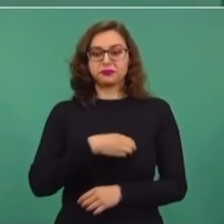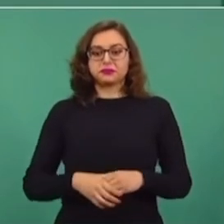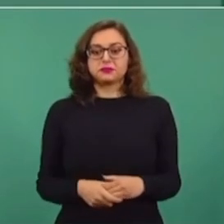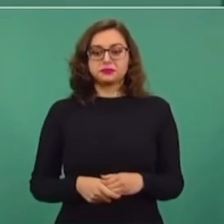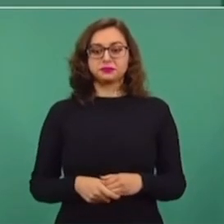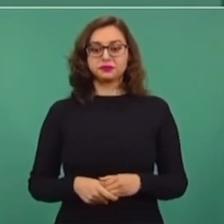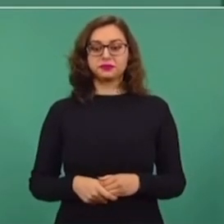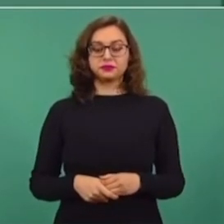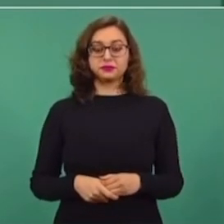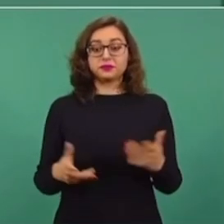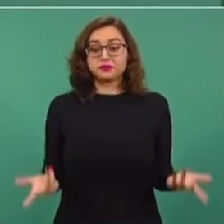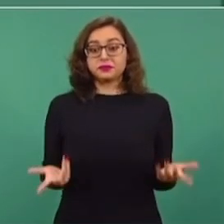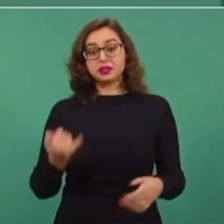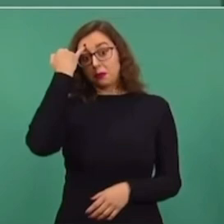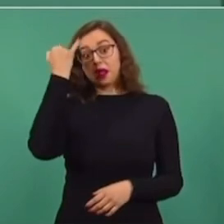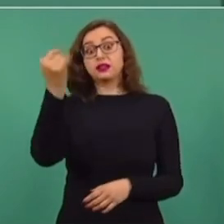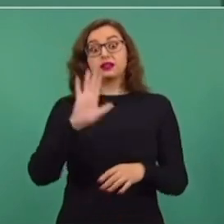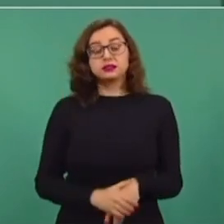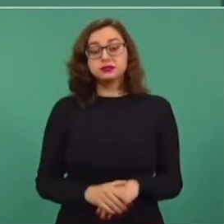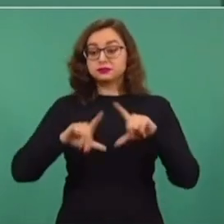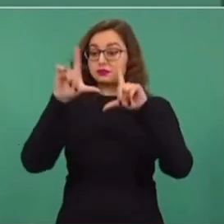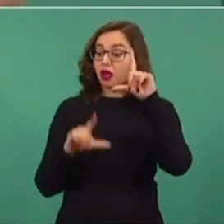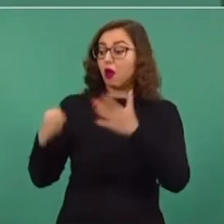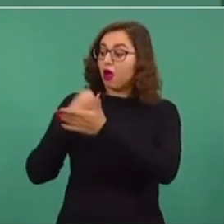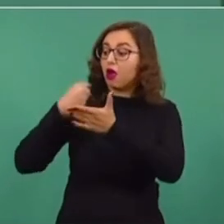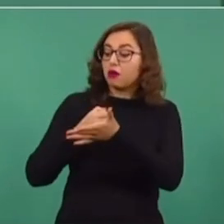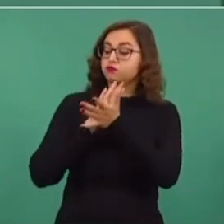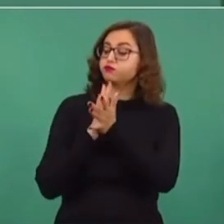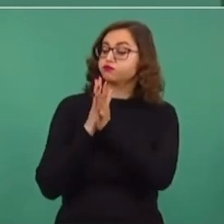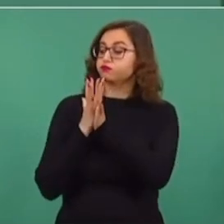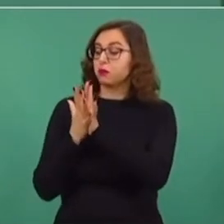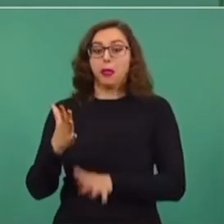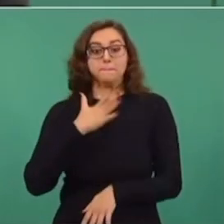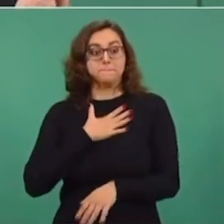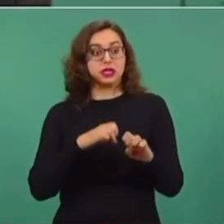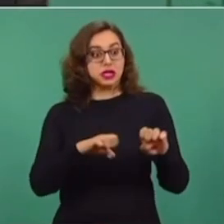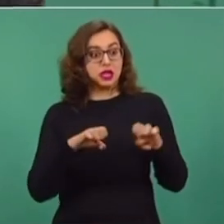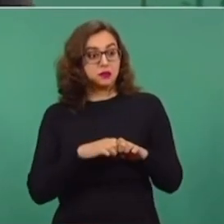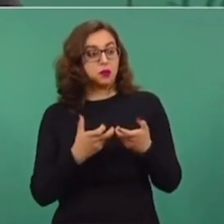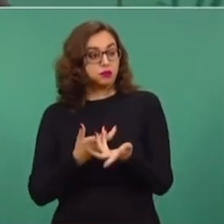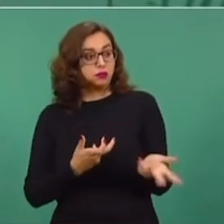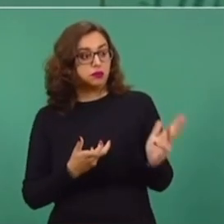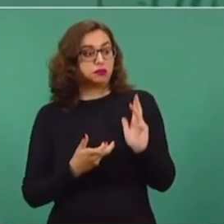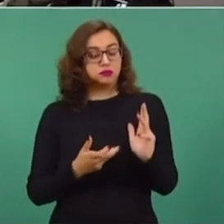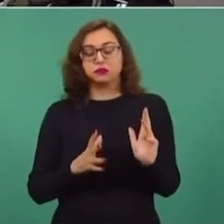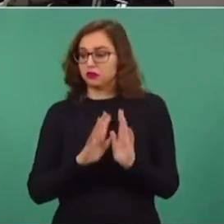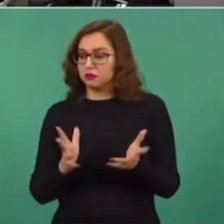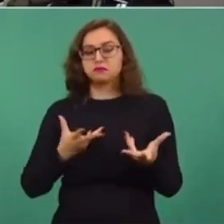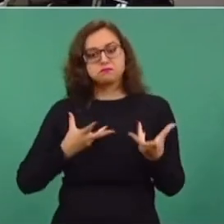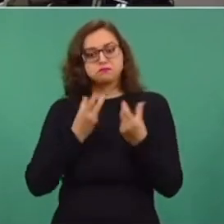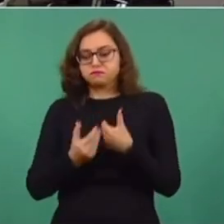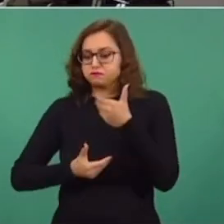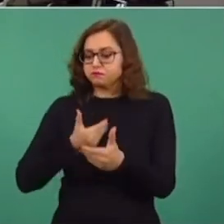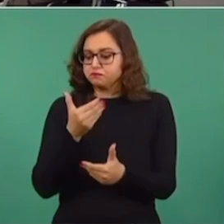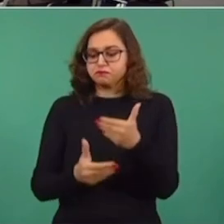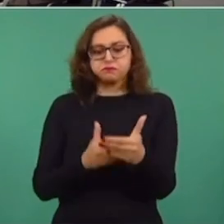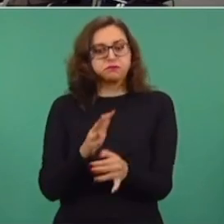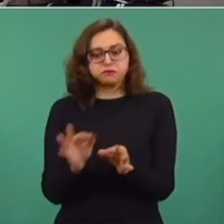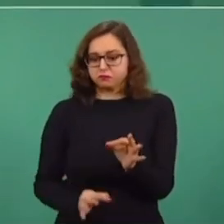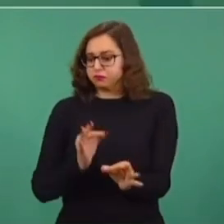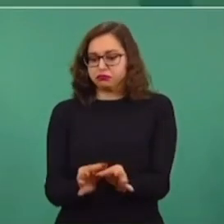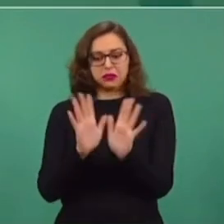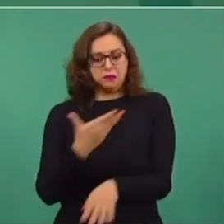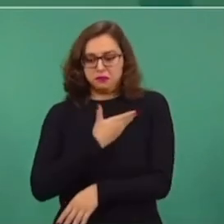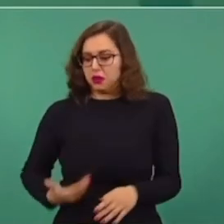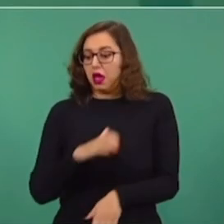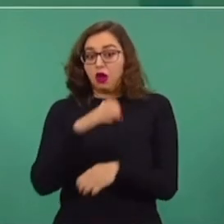estemos llevando a cabo una transformación y yo tenga que irme, porque así es, porque soy partidario de la